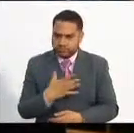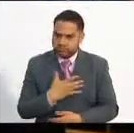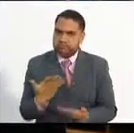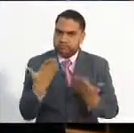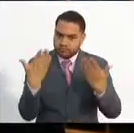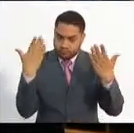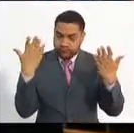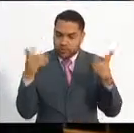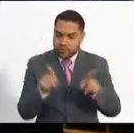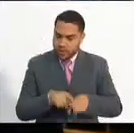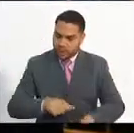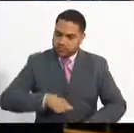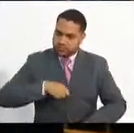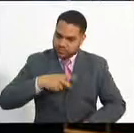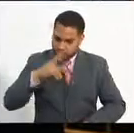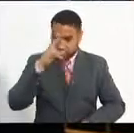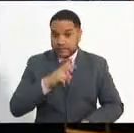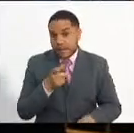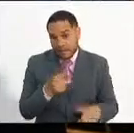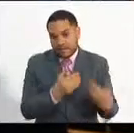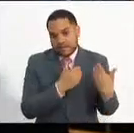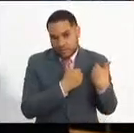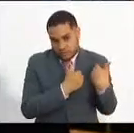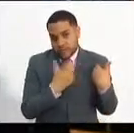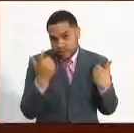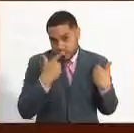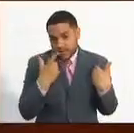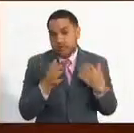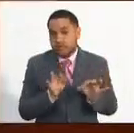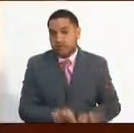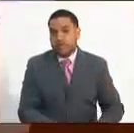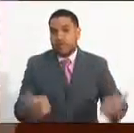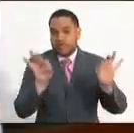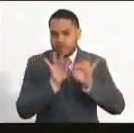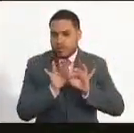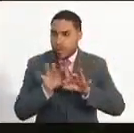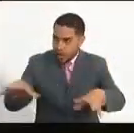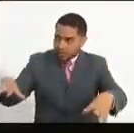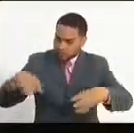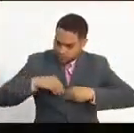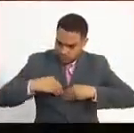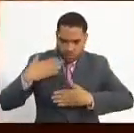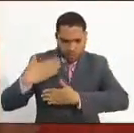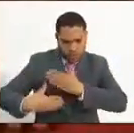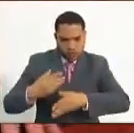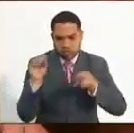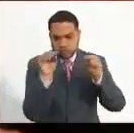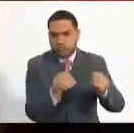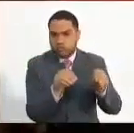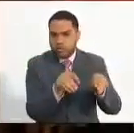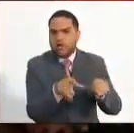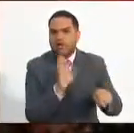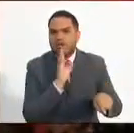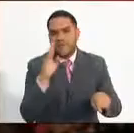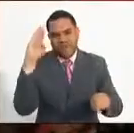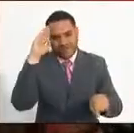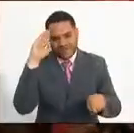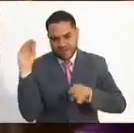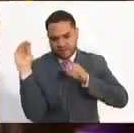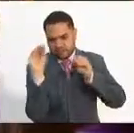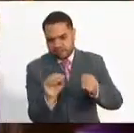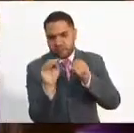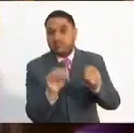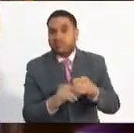honor y una responsabilidad muy importante asumir el proceso y el apoyo a la formación de nuestros policías. Esa es una